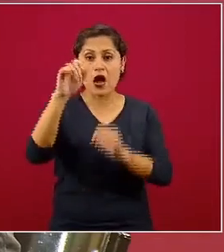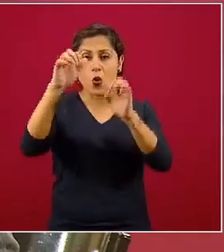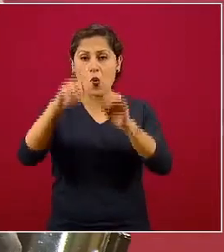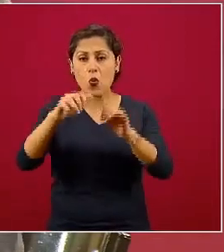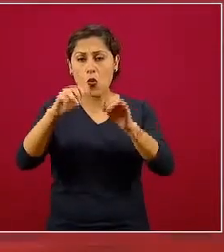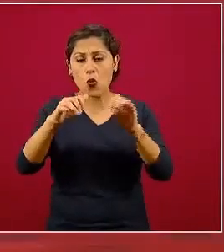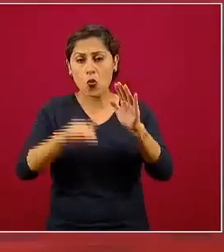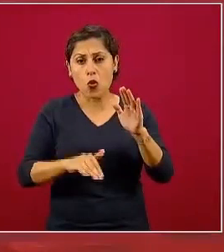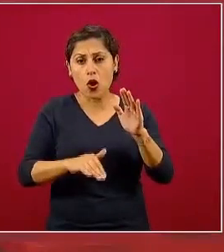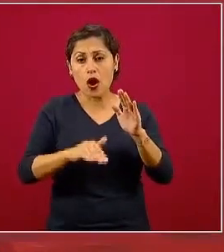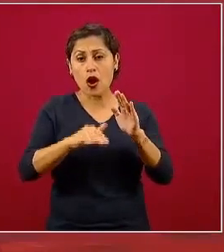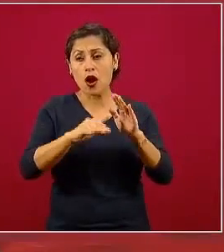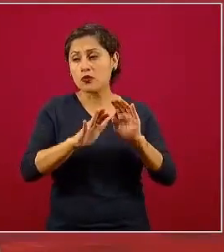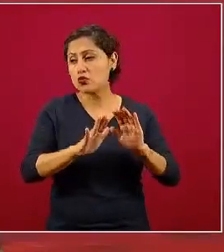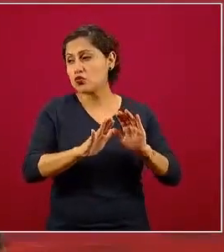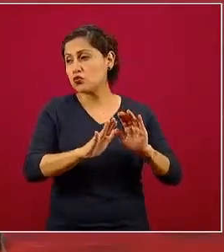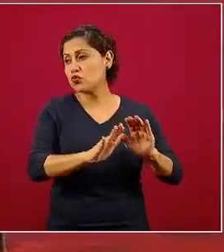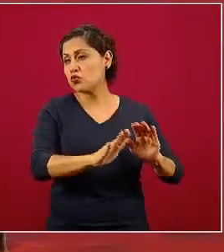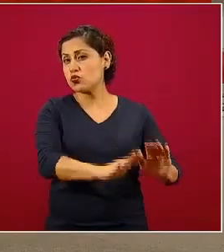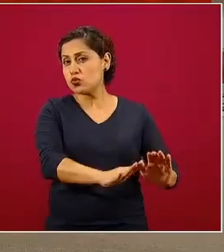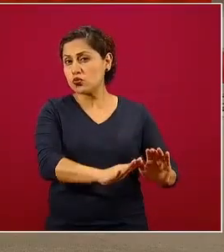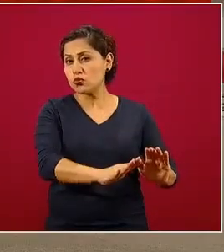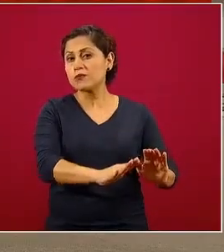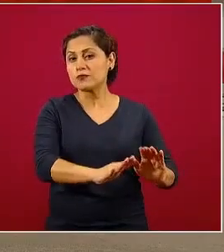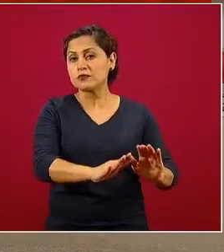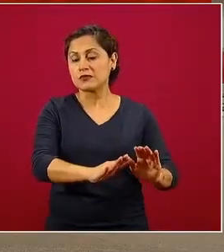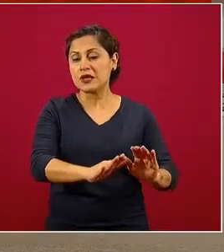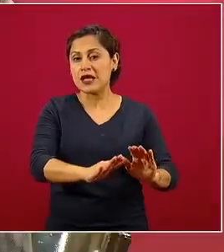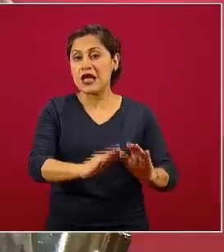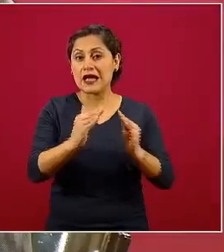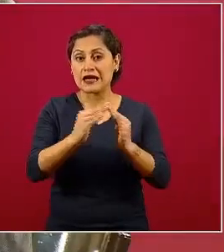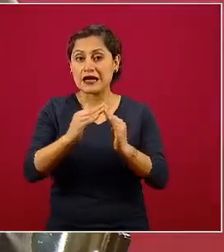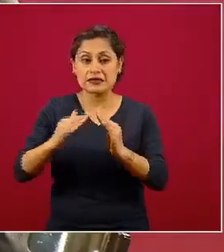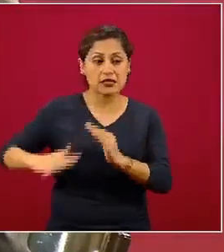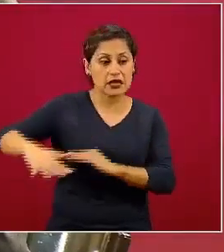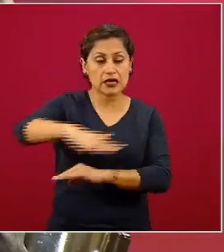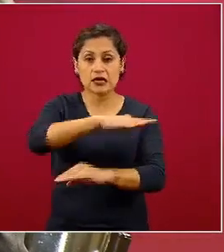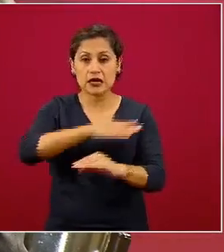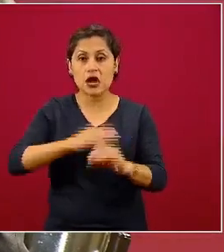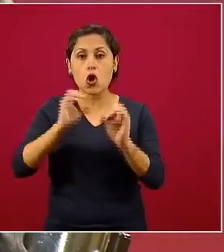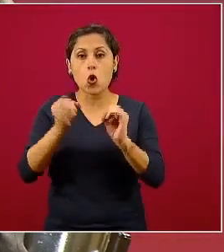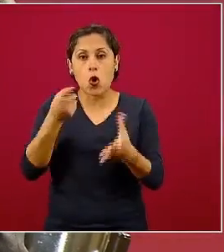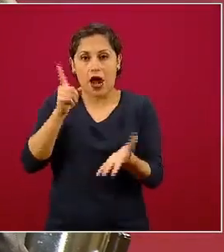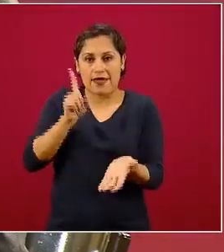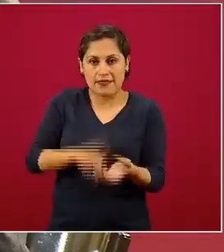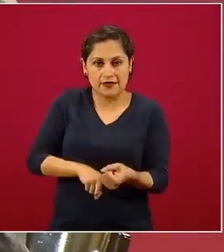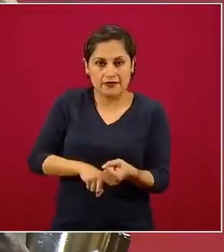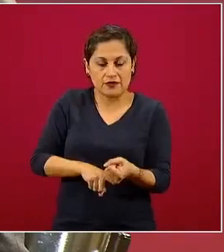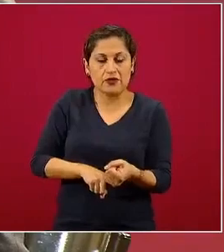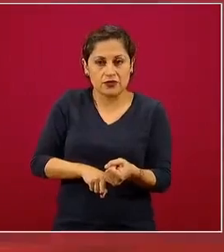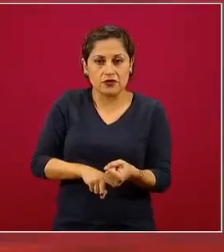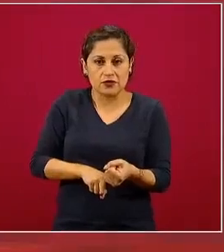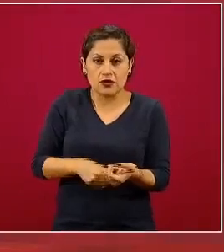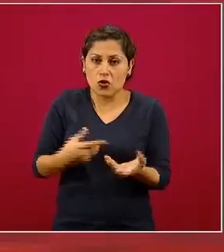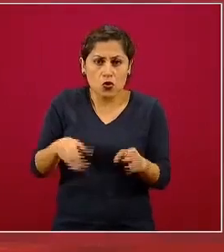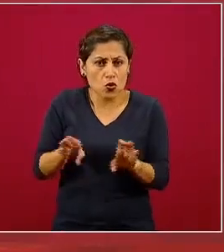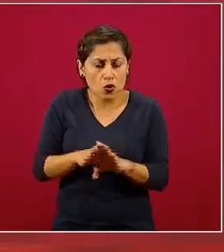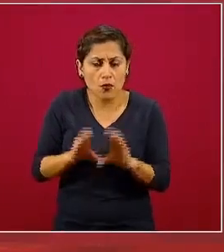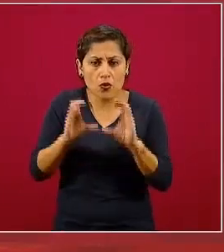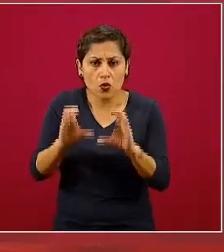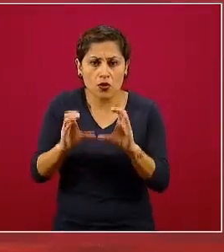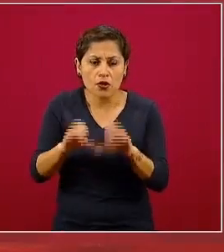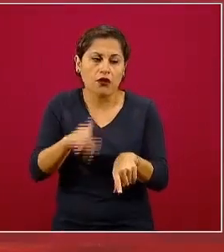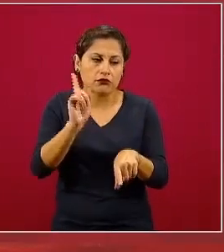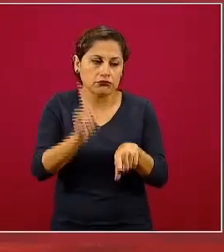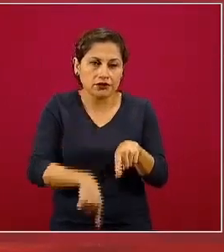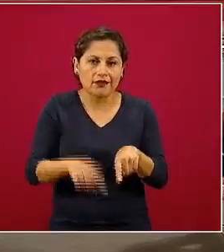transmite alrededor o al interior de las viviendas y la manera de prevenirlo es eliminando los criaderos